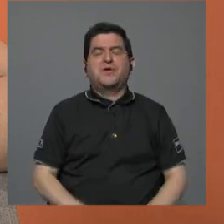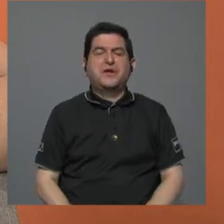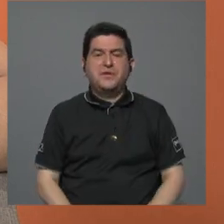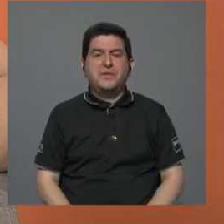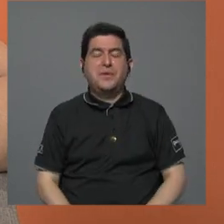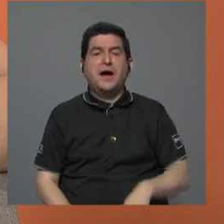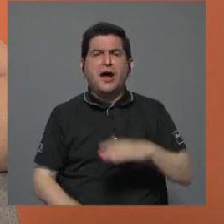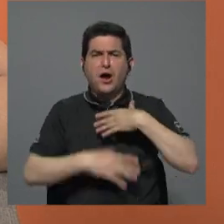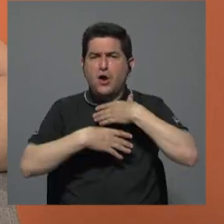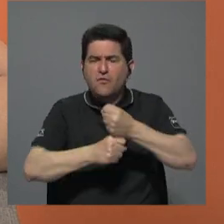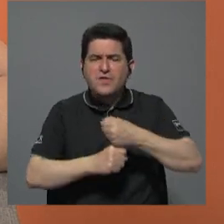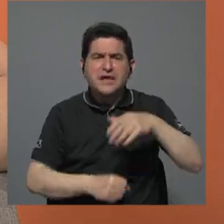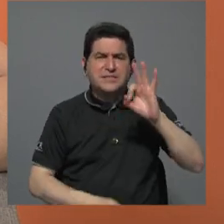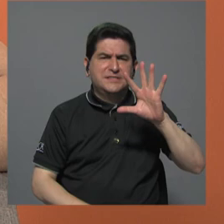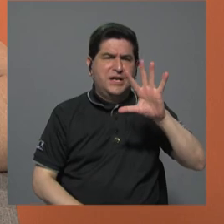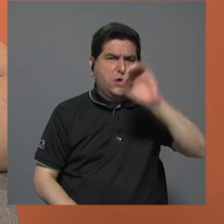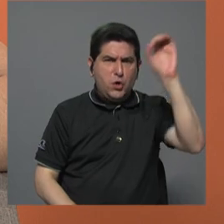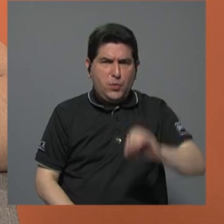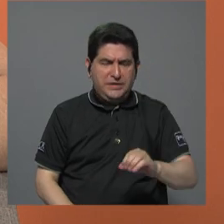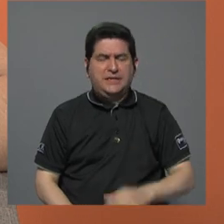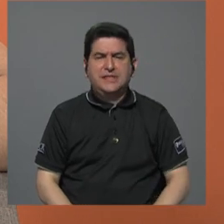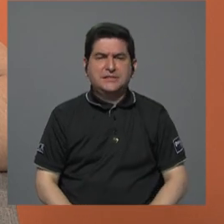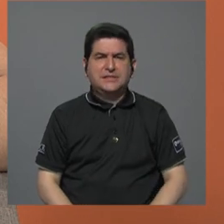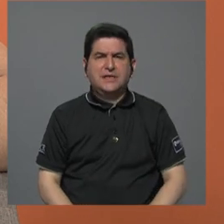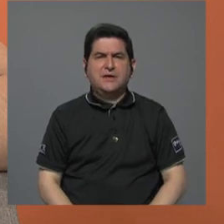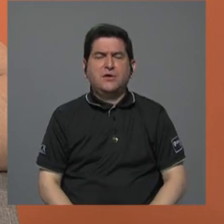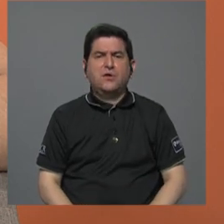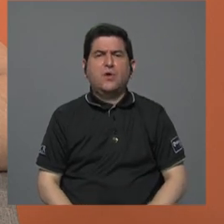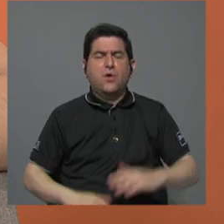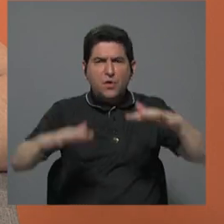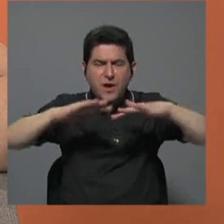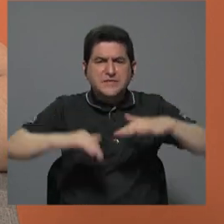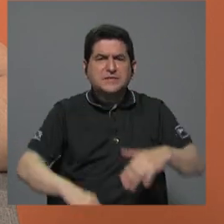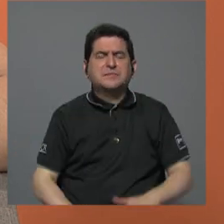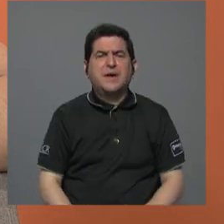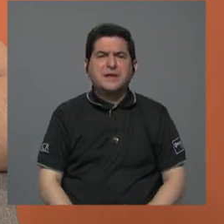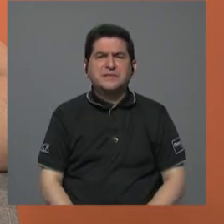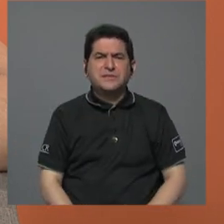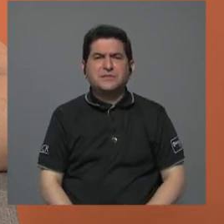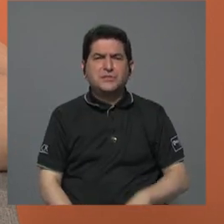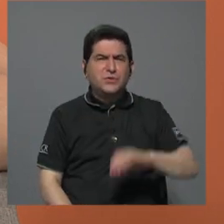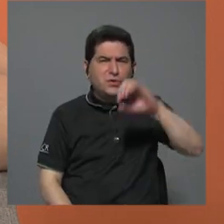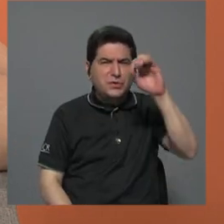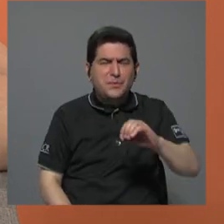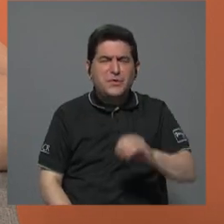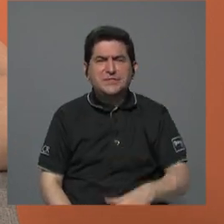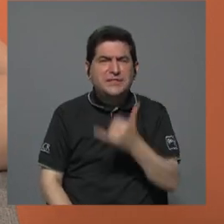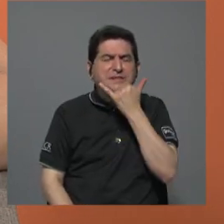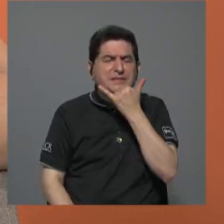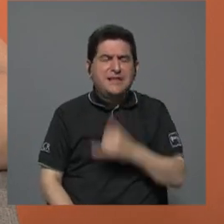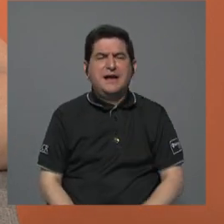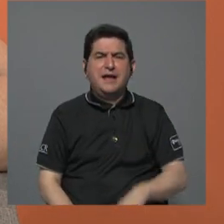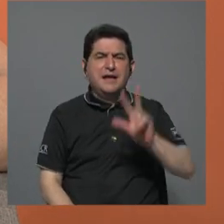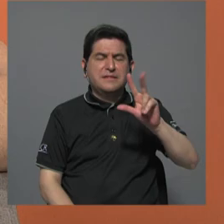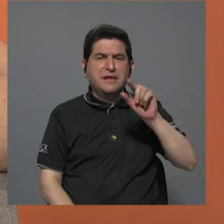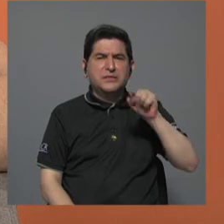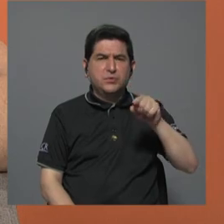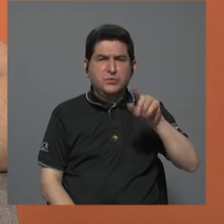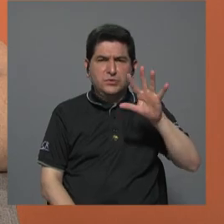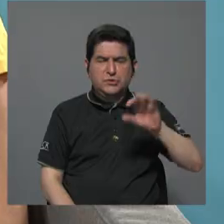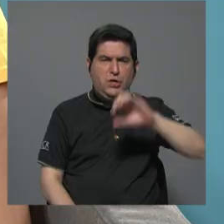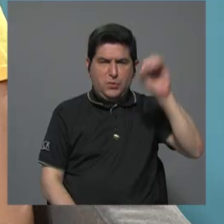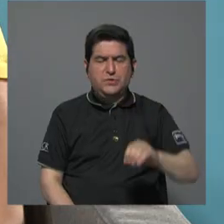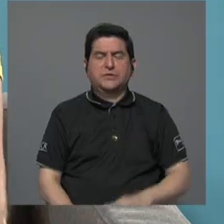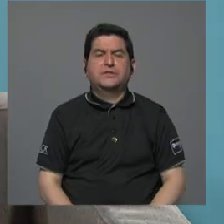un nivel de confianza al 95% y un margen de error de más o menos 3 puntos porcentuales. Una encuesta para los tres